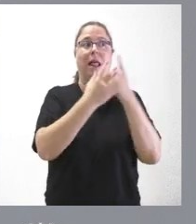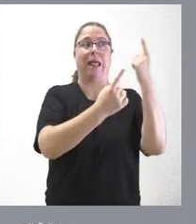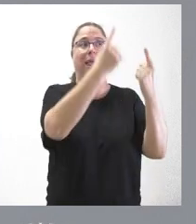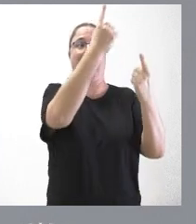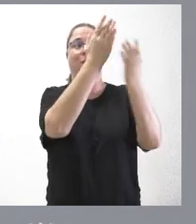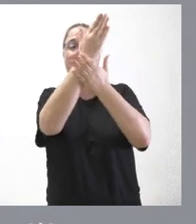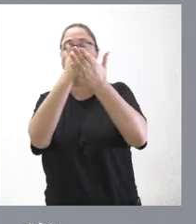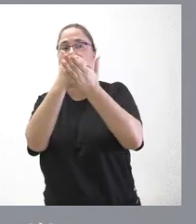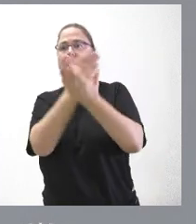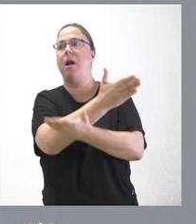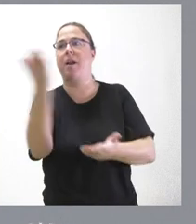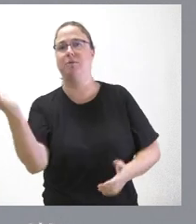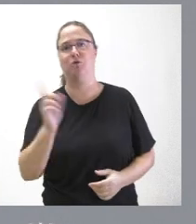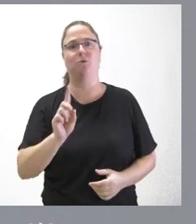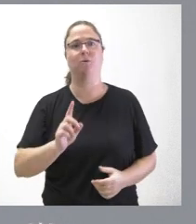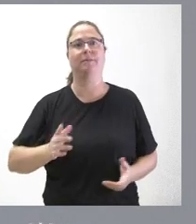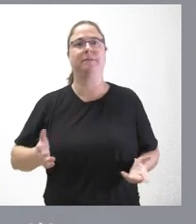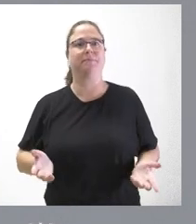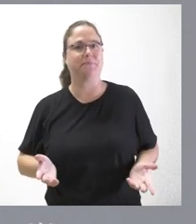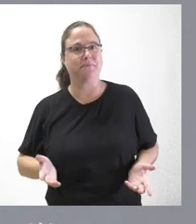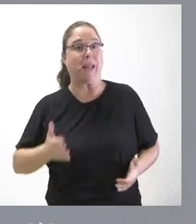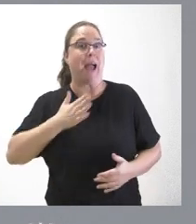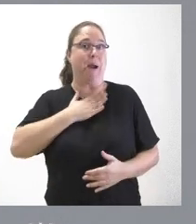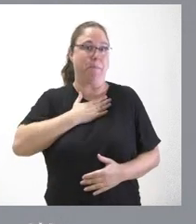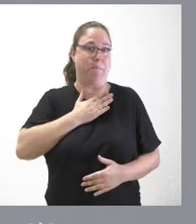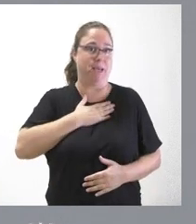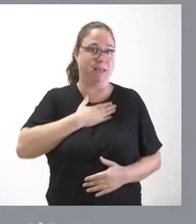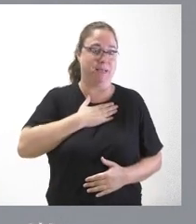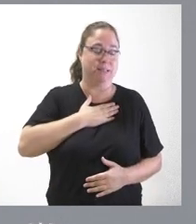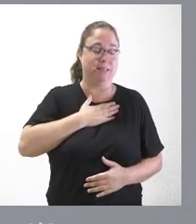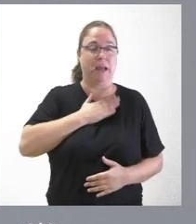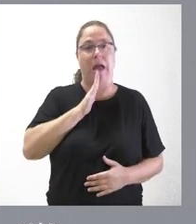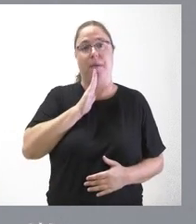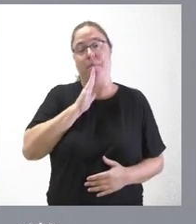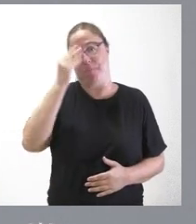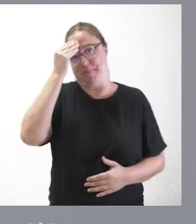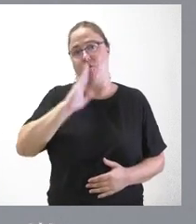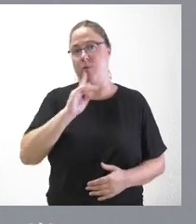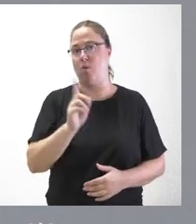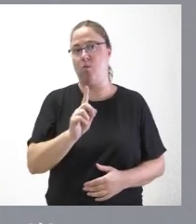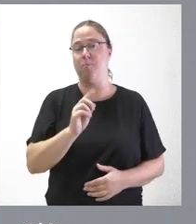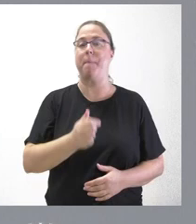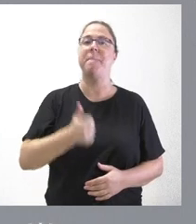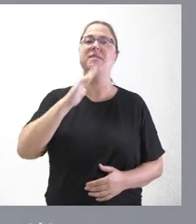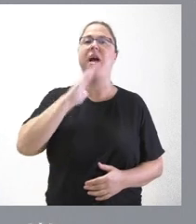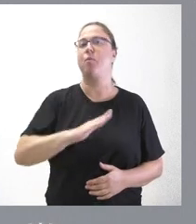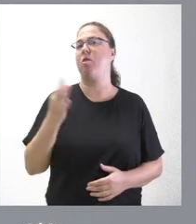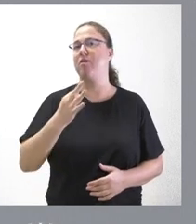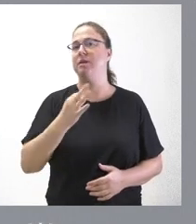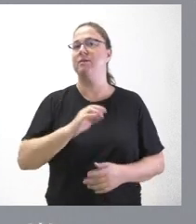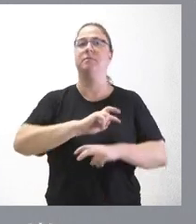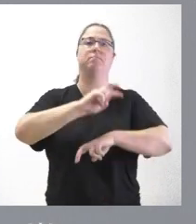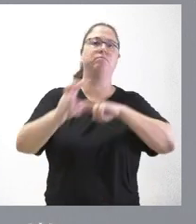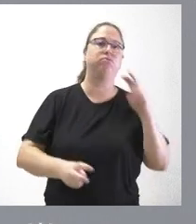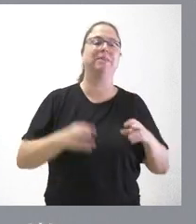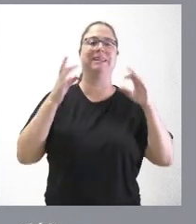autónomas y no del resto, como principio no me parece lo más adecuado, porque lo más adecuado es que cualquier modificación se realice teniendo en